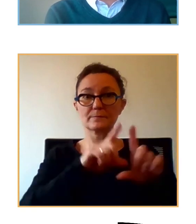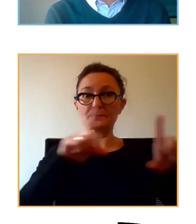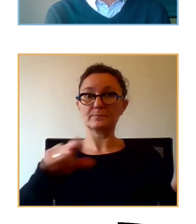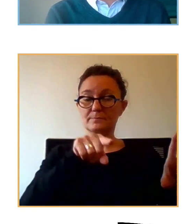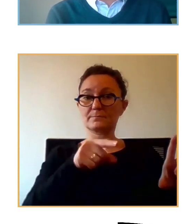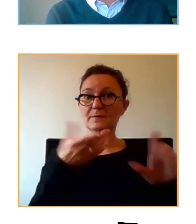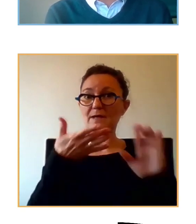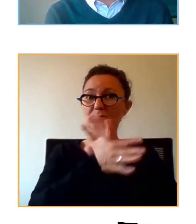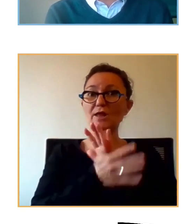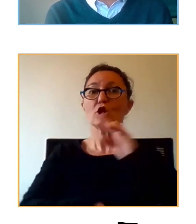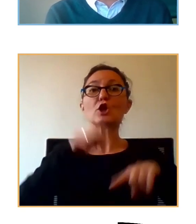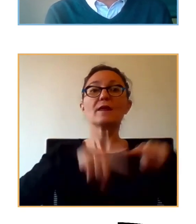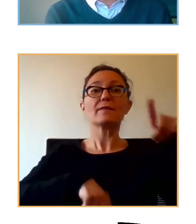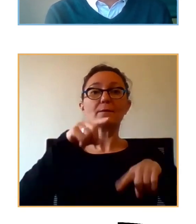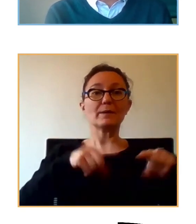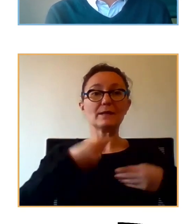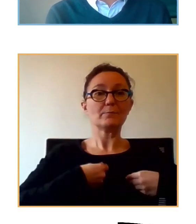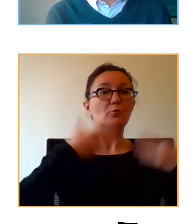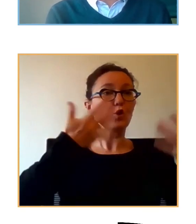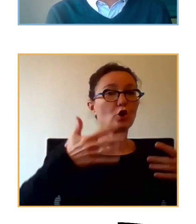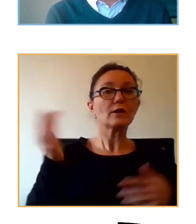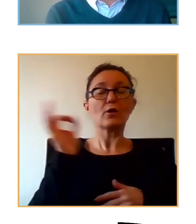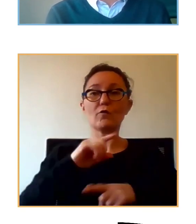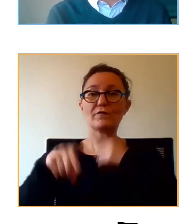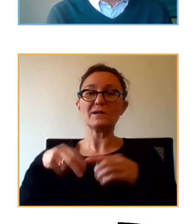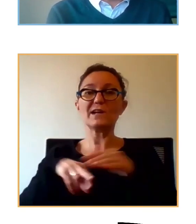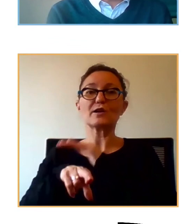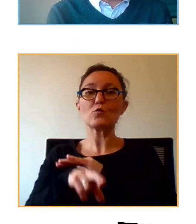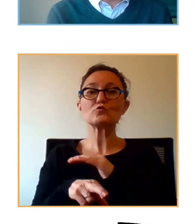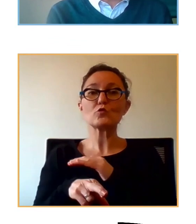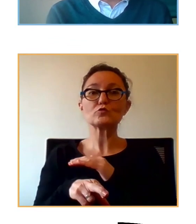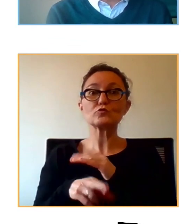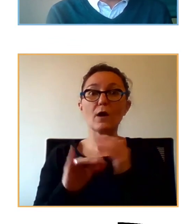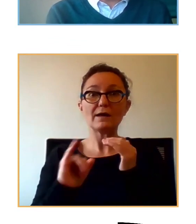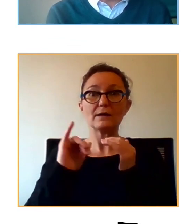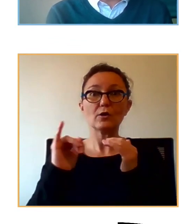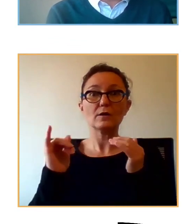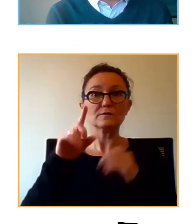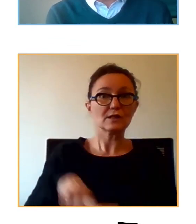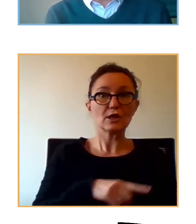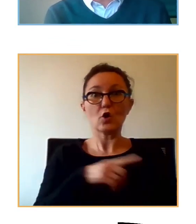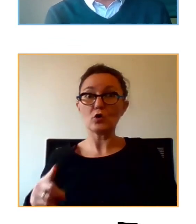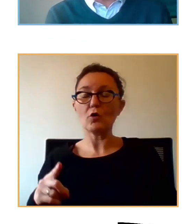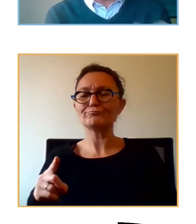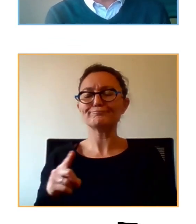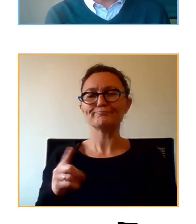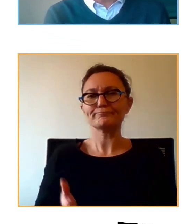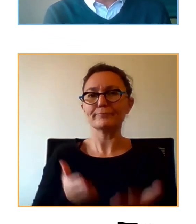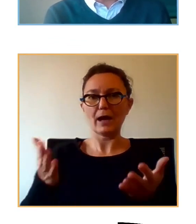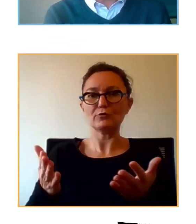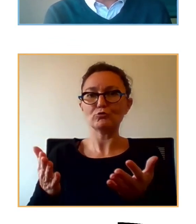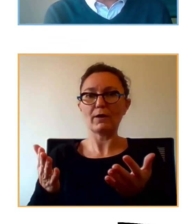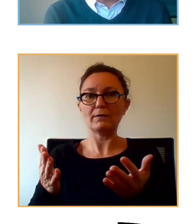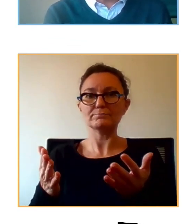de donde vivas o depende de los recursos que tenga tu familia puedes recibir un tipo de ayuda u otra. Como dice,